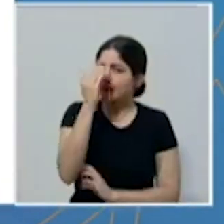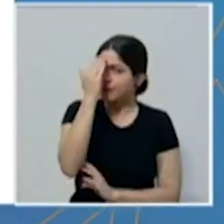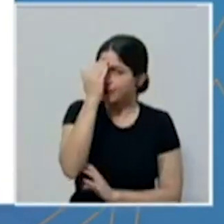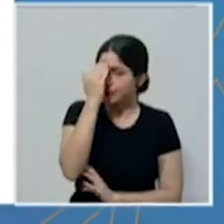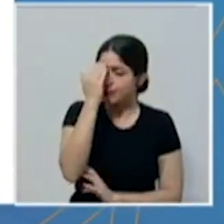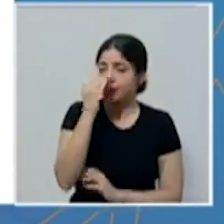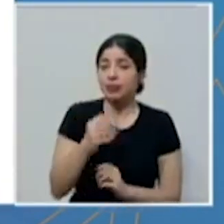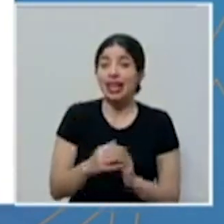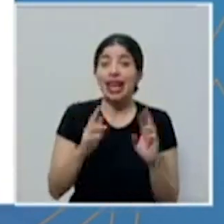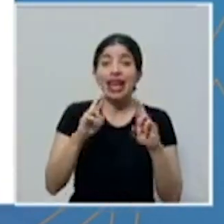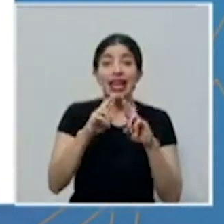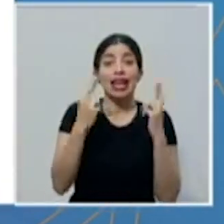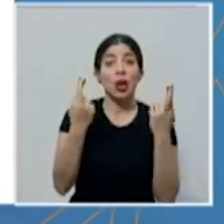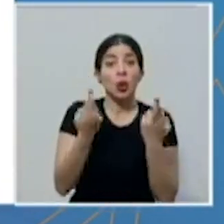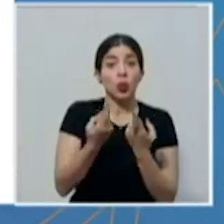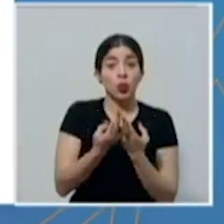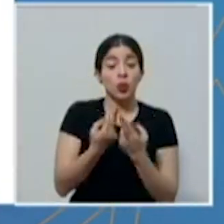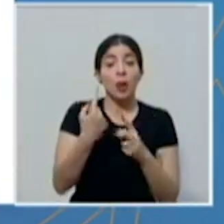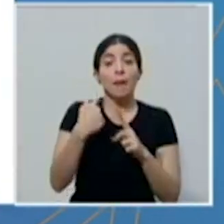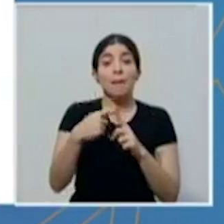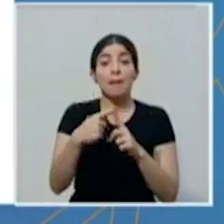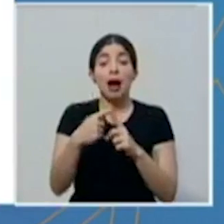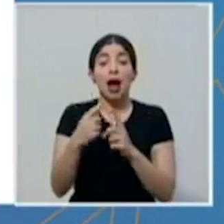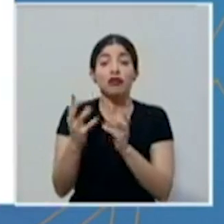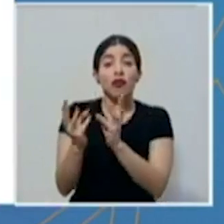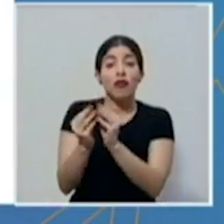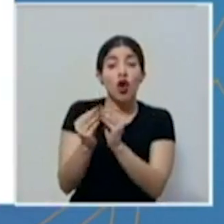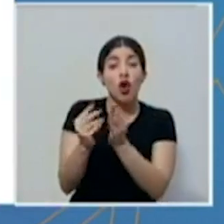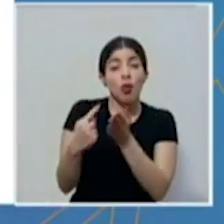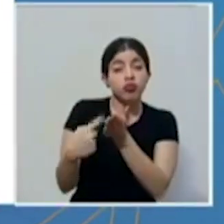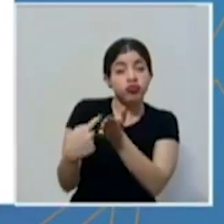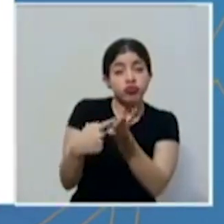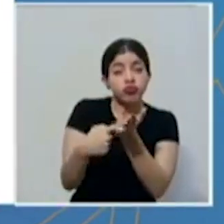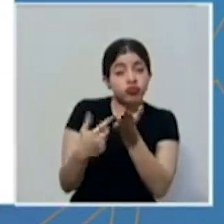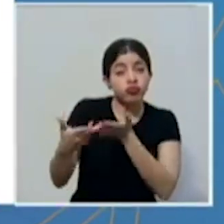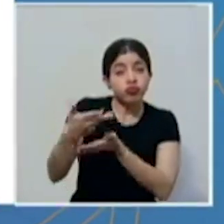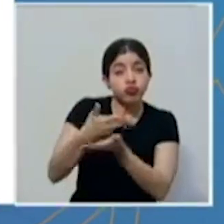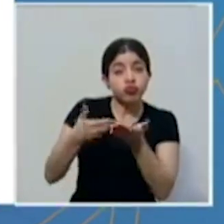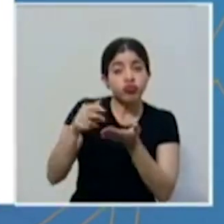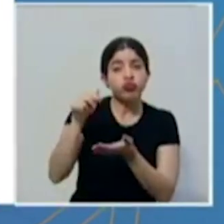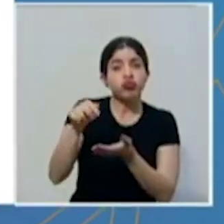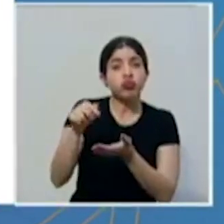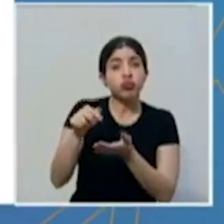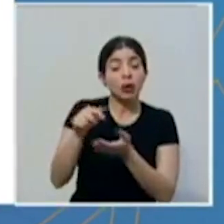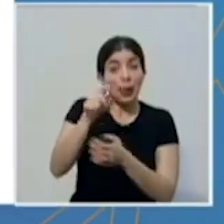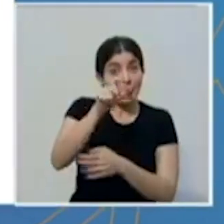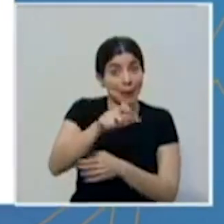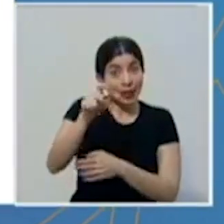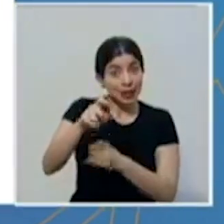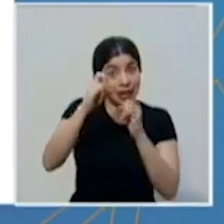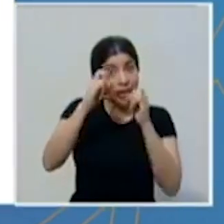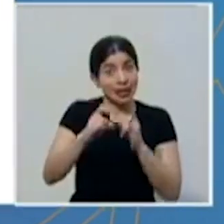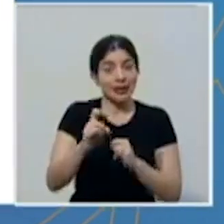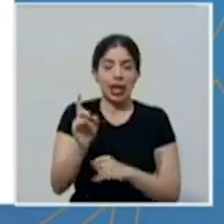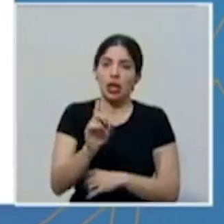las reuniones y los foros de intercambio se realizarán no con personas individuales, sino con